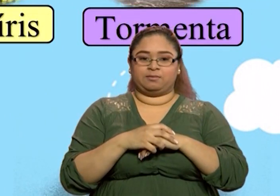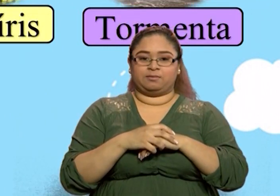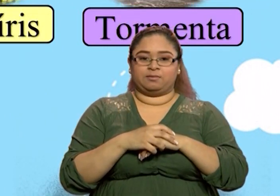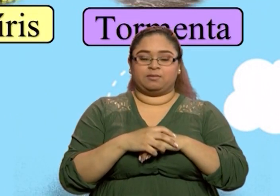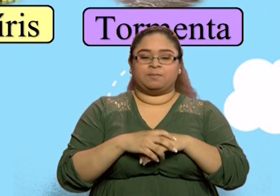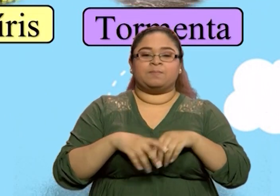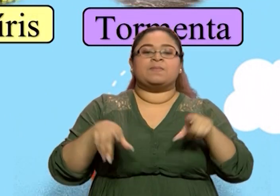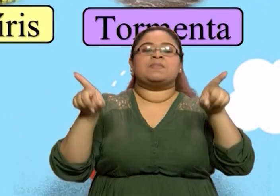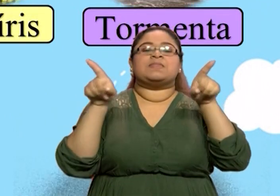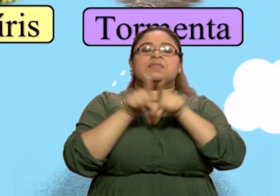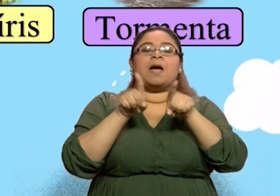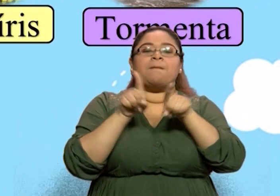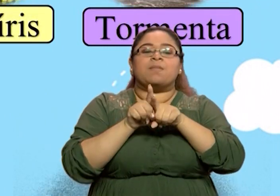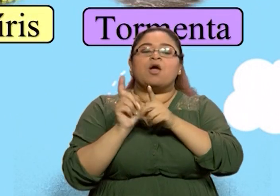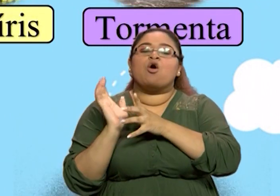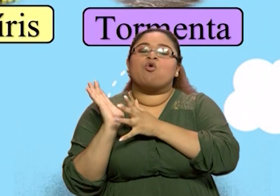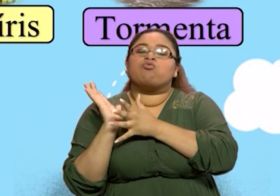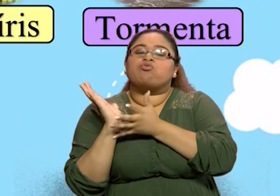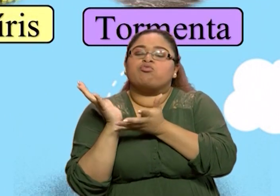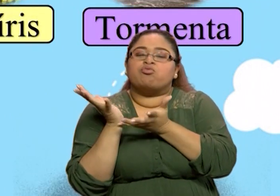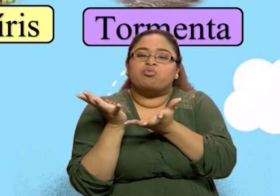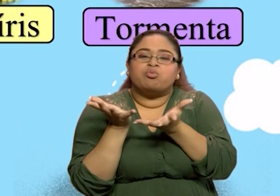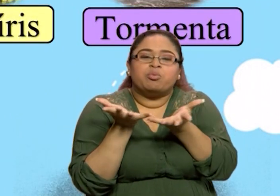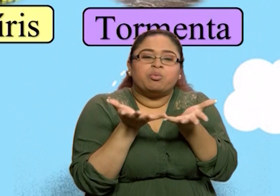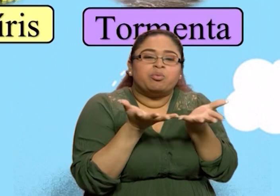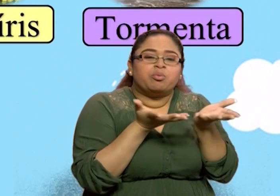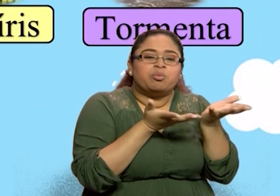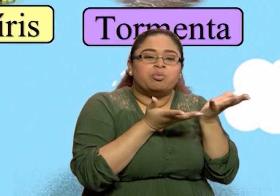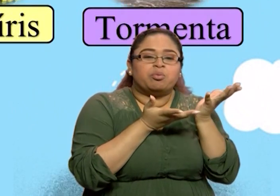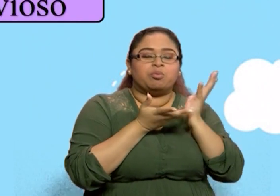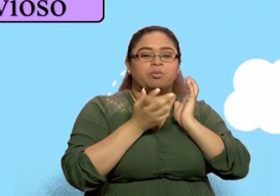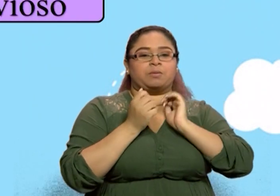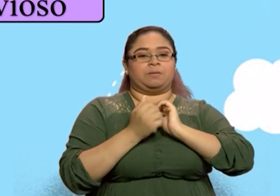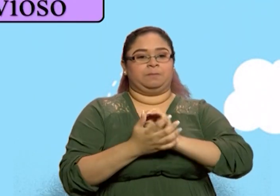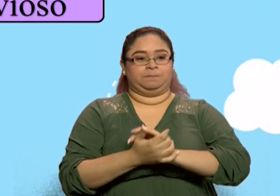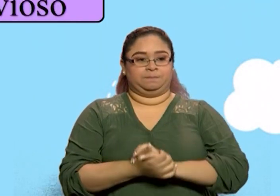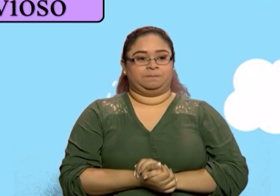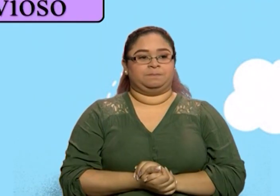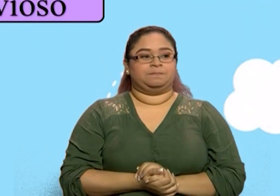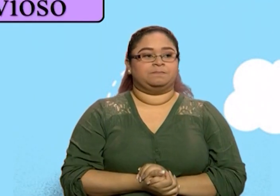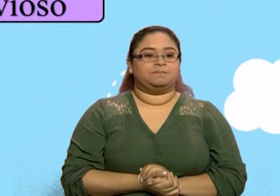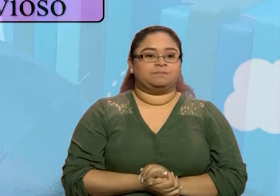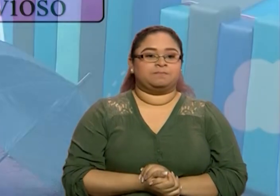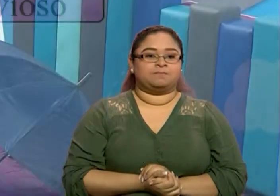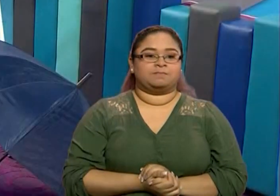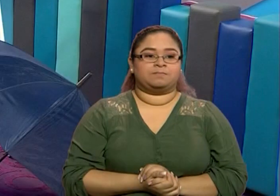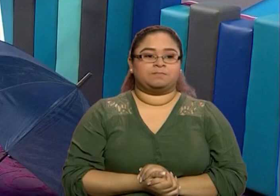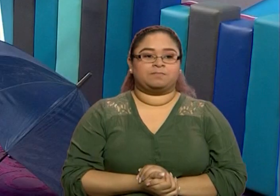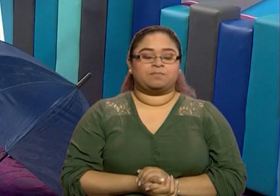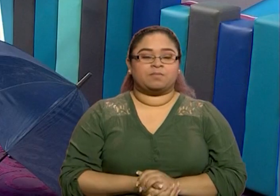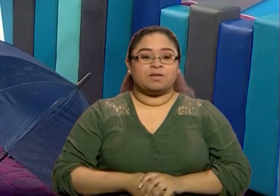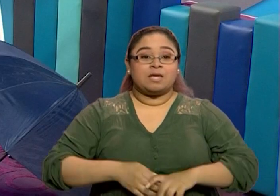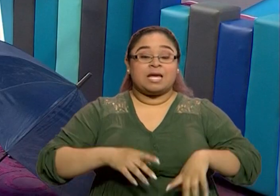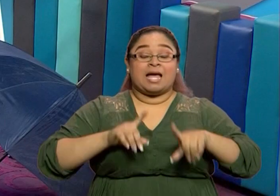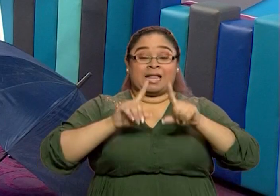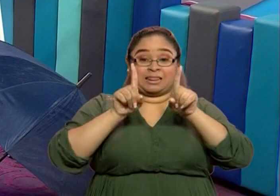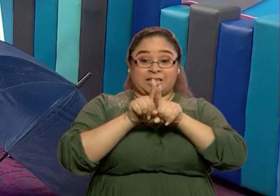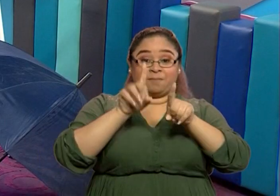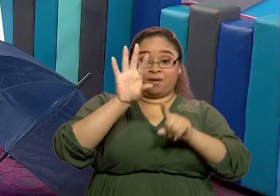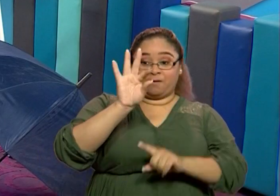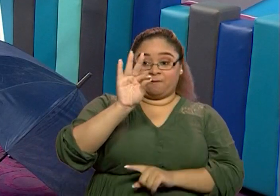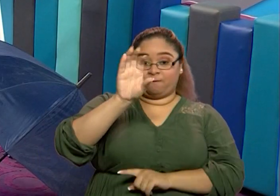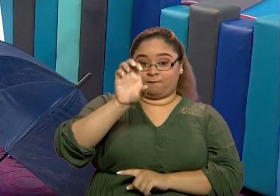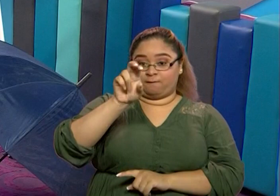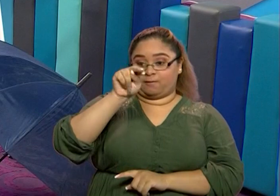Aquí está la niebla, allí está la niebla. Bien, ahora, los fenómenos atmosféricos los